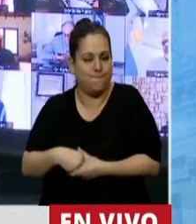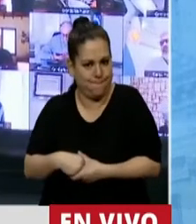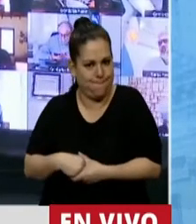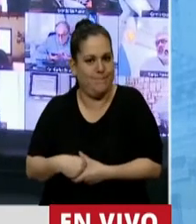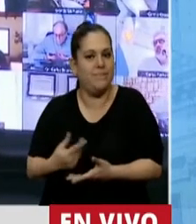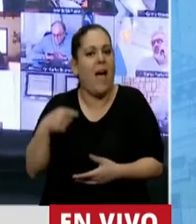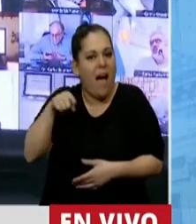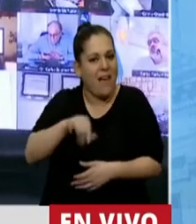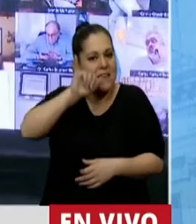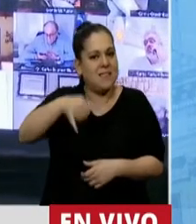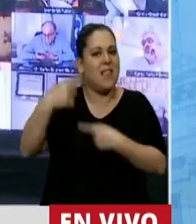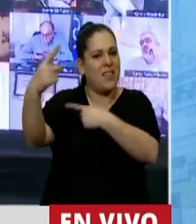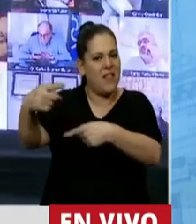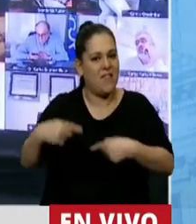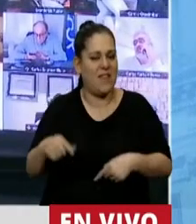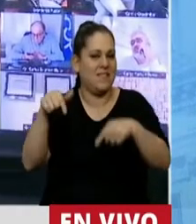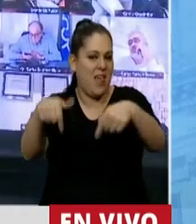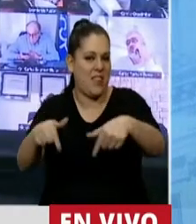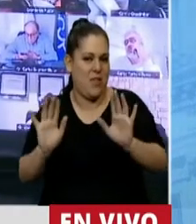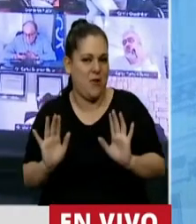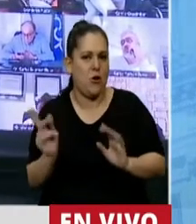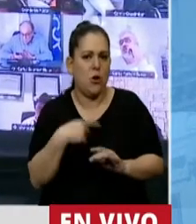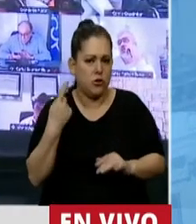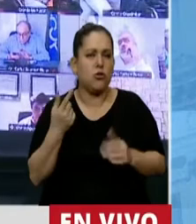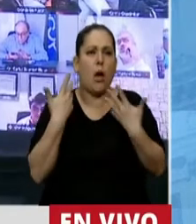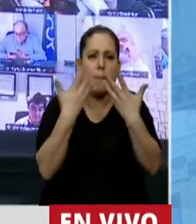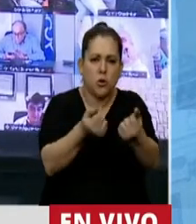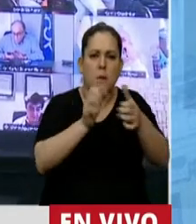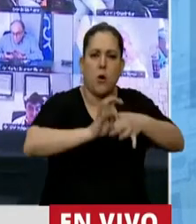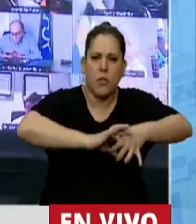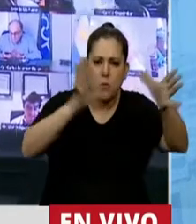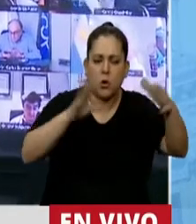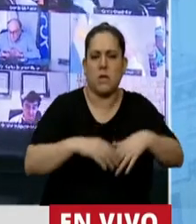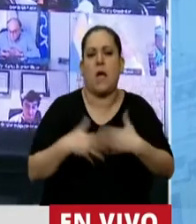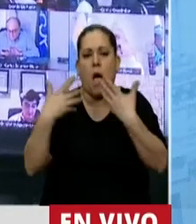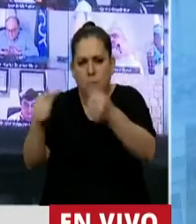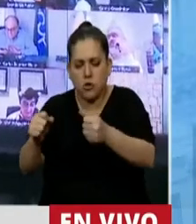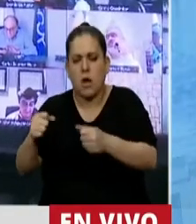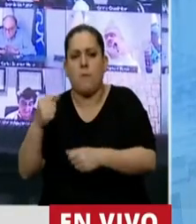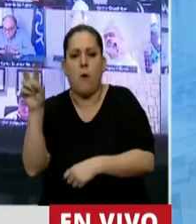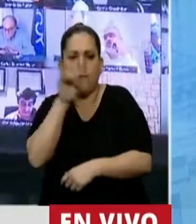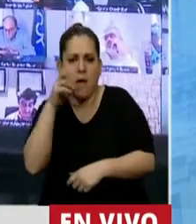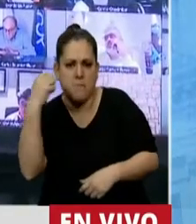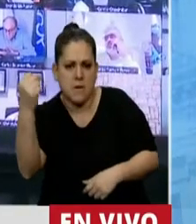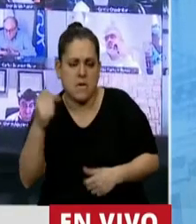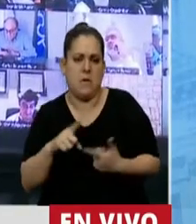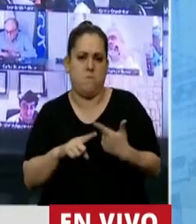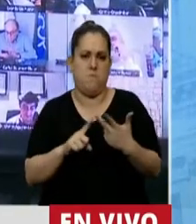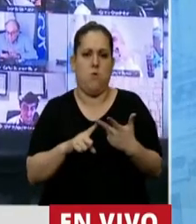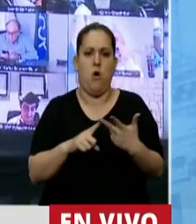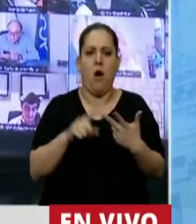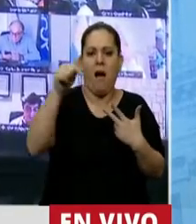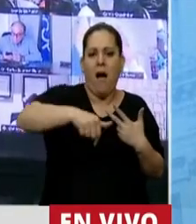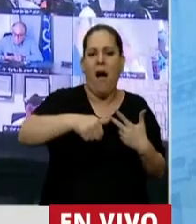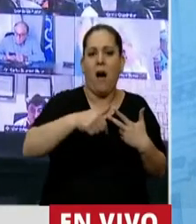tenemos diferencias notorias. Digo, nosotros estamos por la democracia, estamos por una sociedad ecofeminista, estamos por una cosmovisión donde se